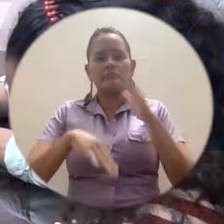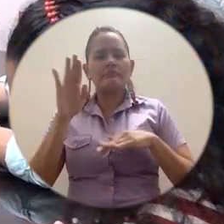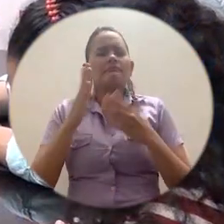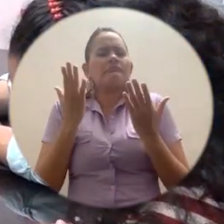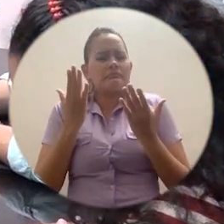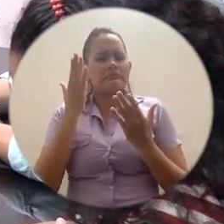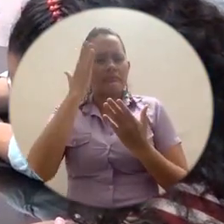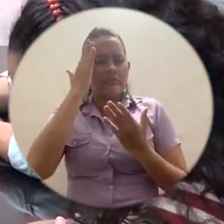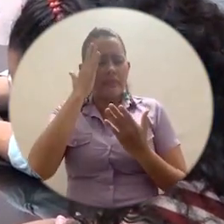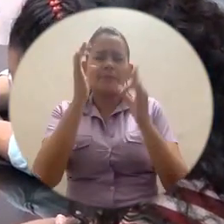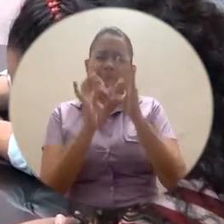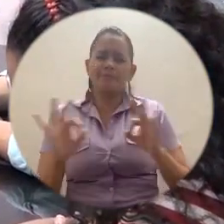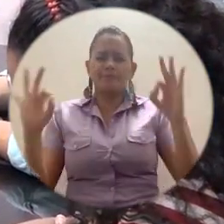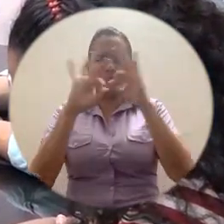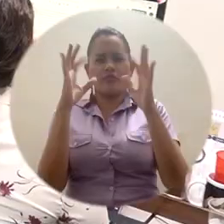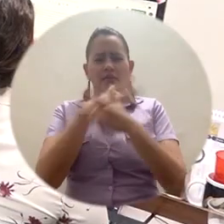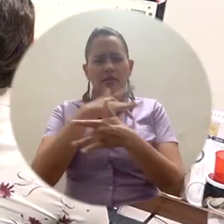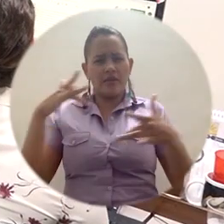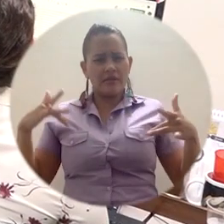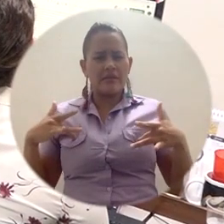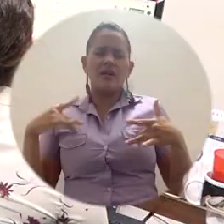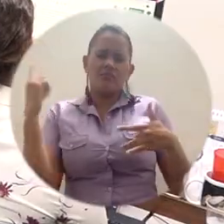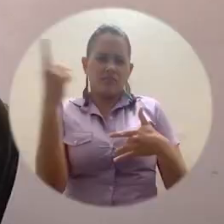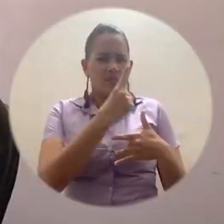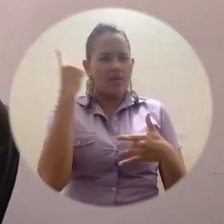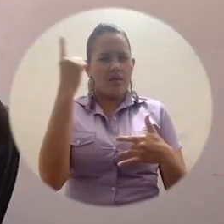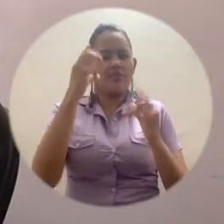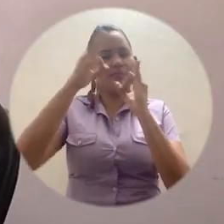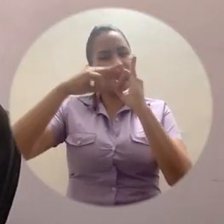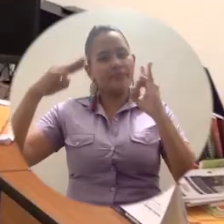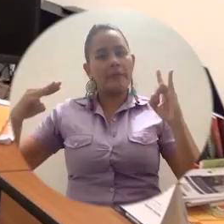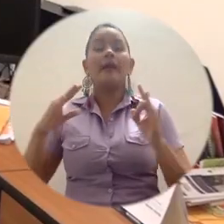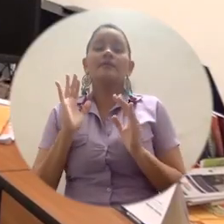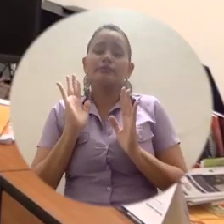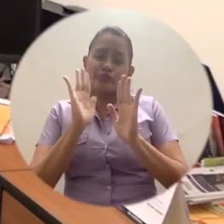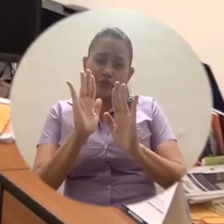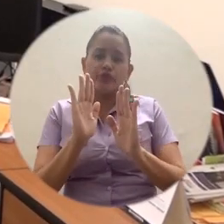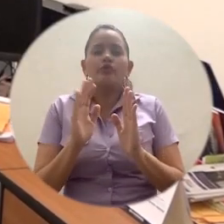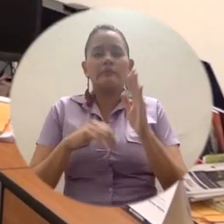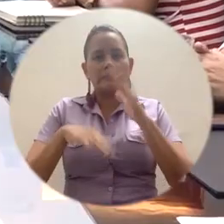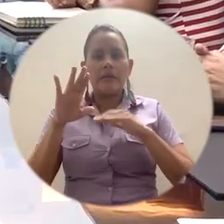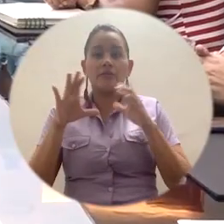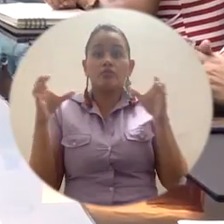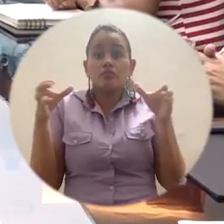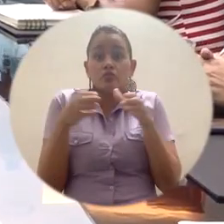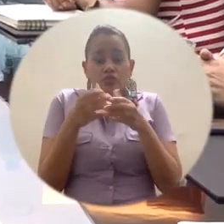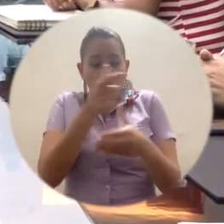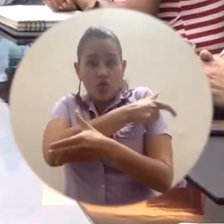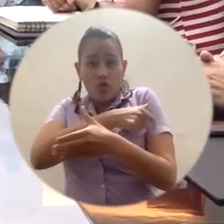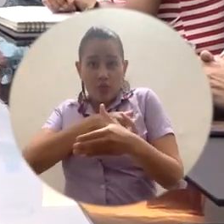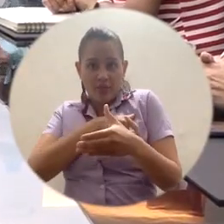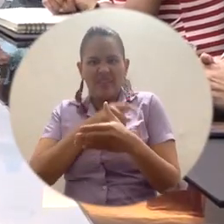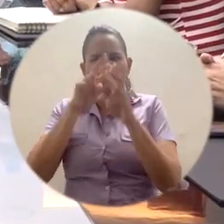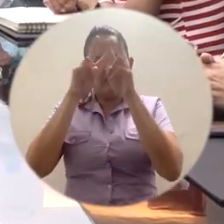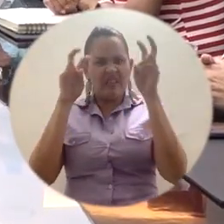Tomando como prioridad la salud y bienestar de la comunidad universitaria, la Universidad del Magdalena, a través del Comité de Seguimiento del COVID-19,